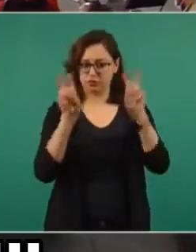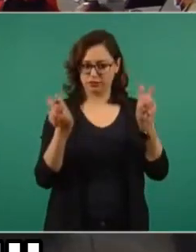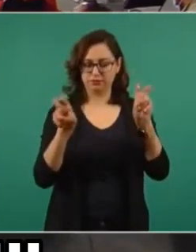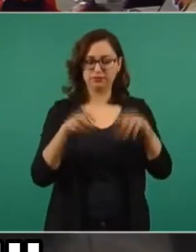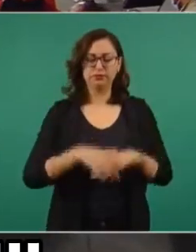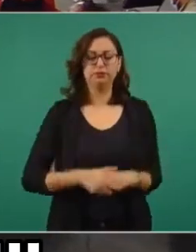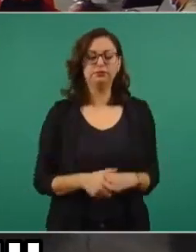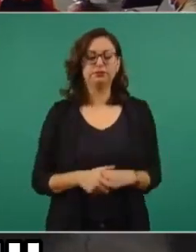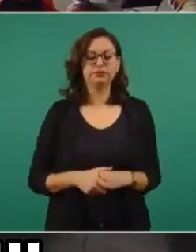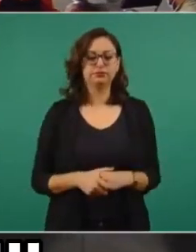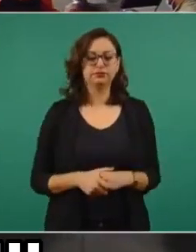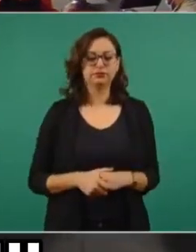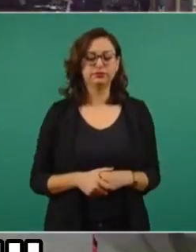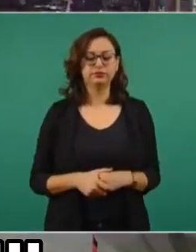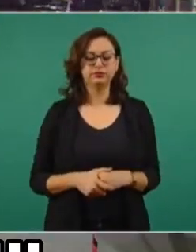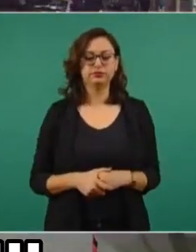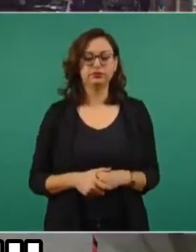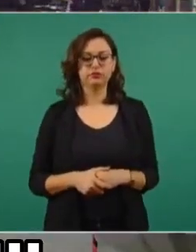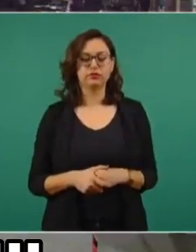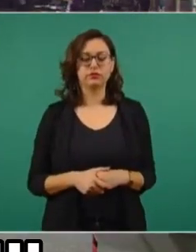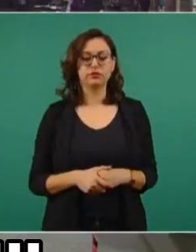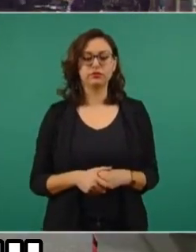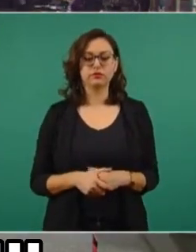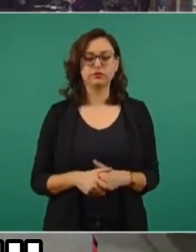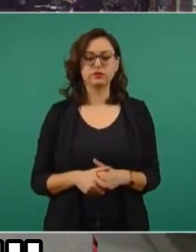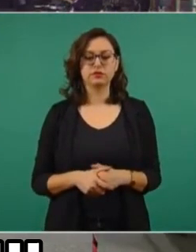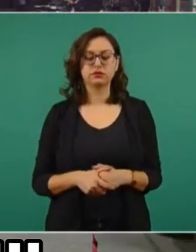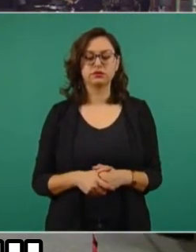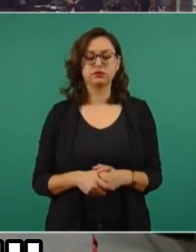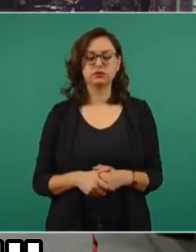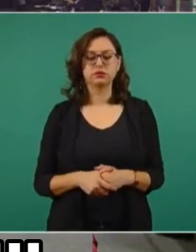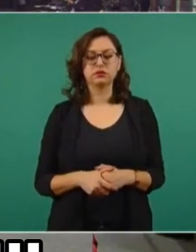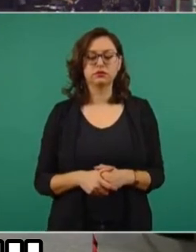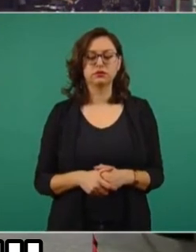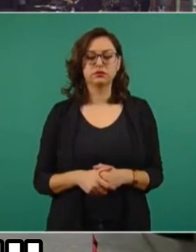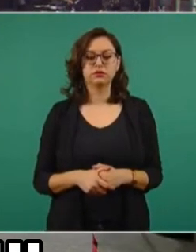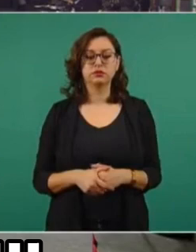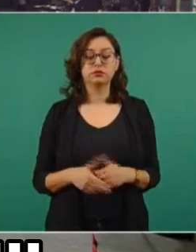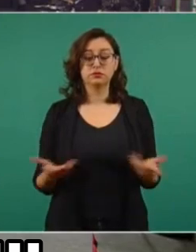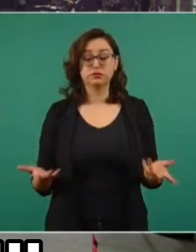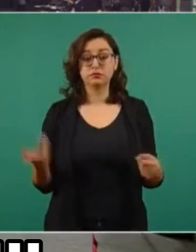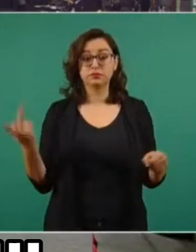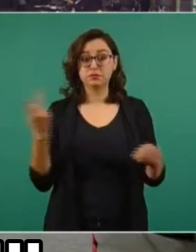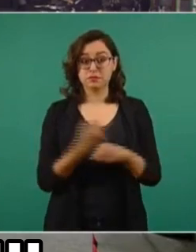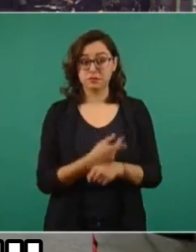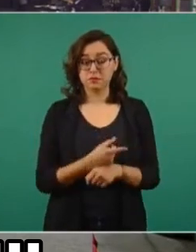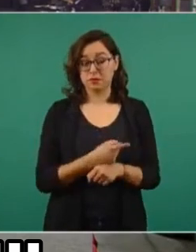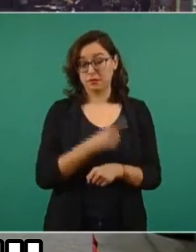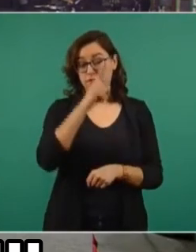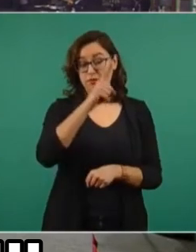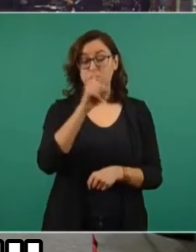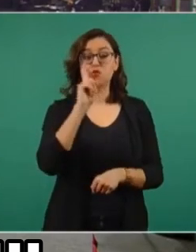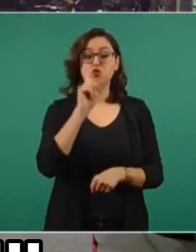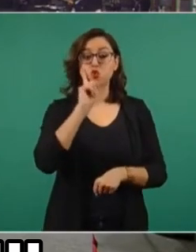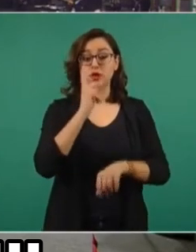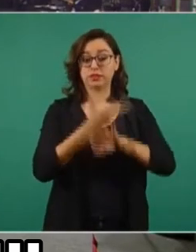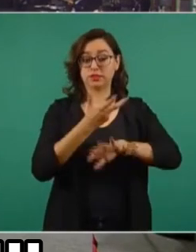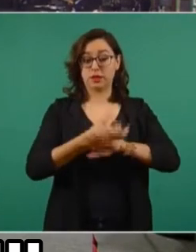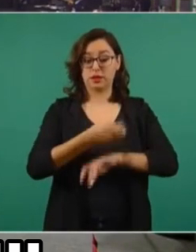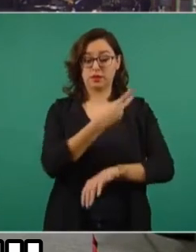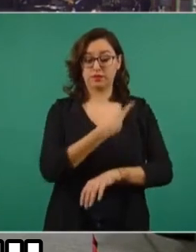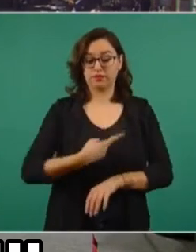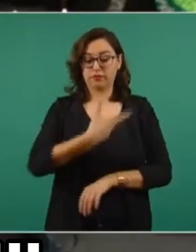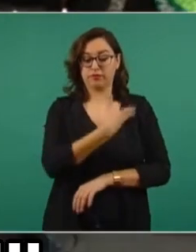Seguramente usted estuvo enterado que la vicepresidenta Kamala Harris sostuvo un encuentro